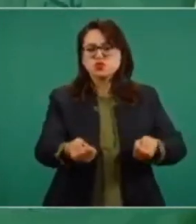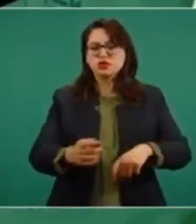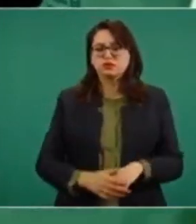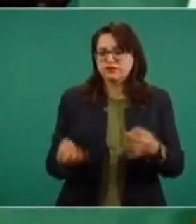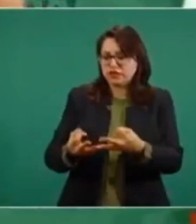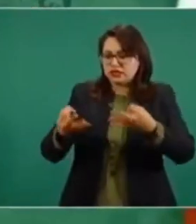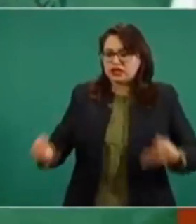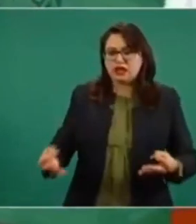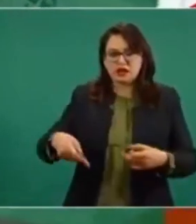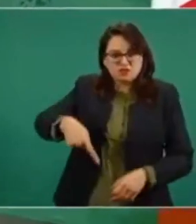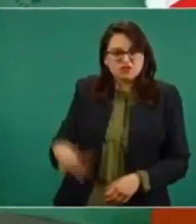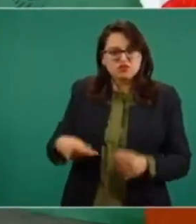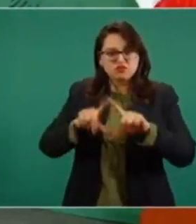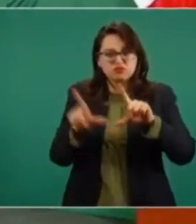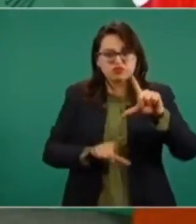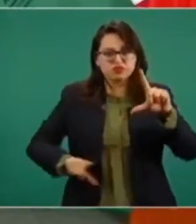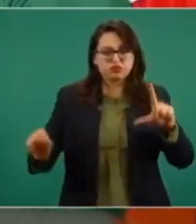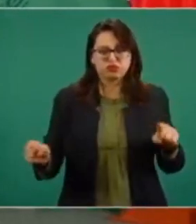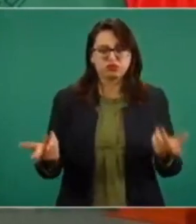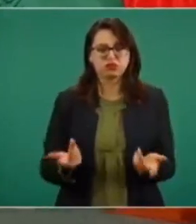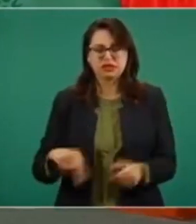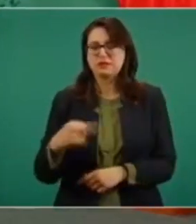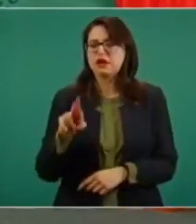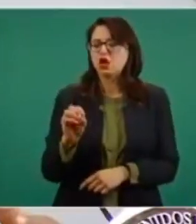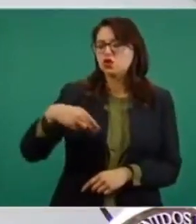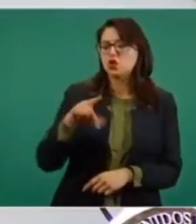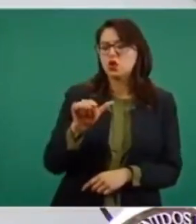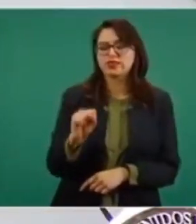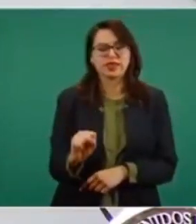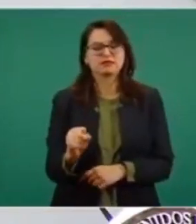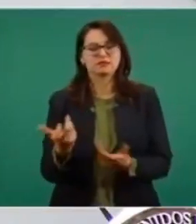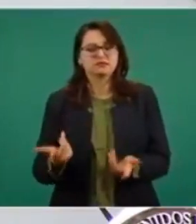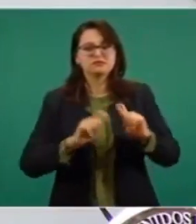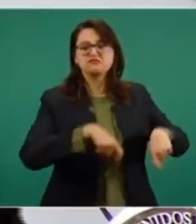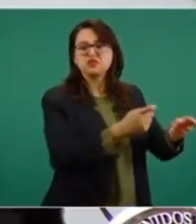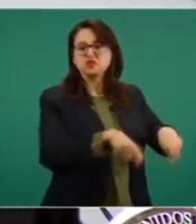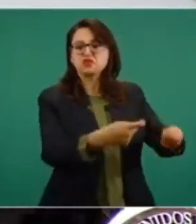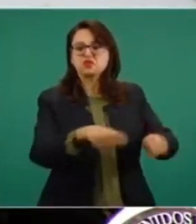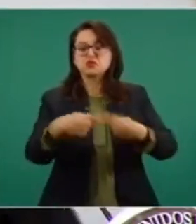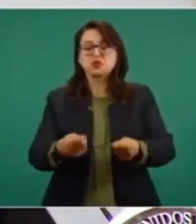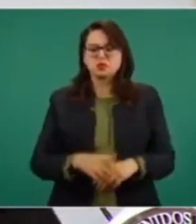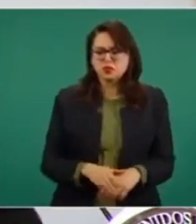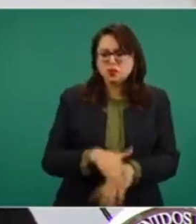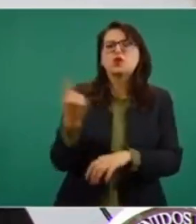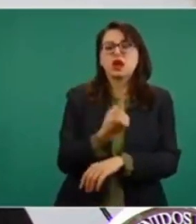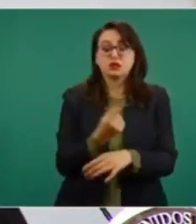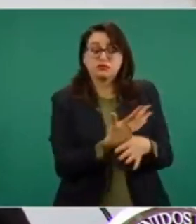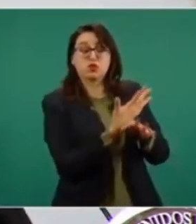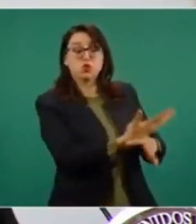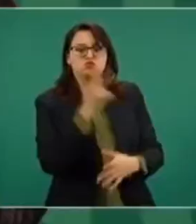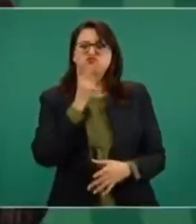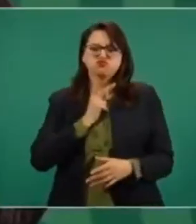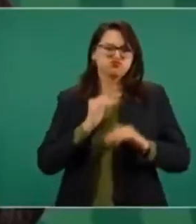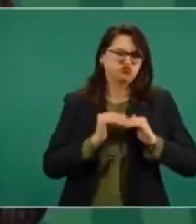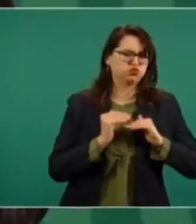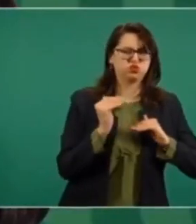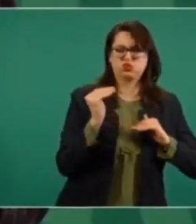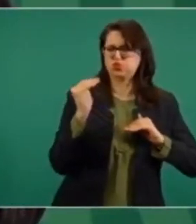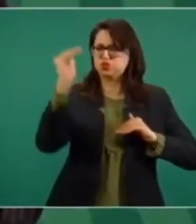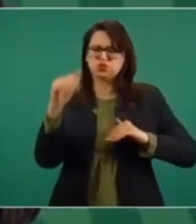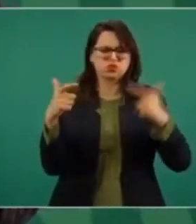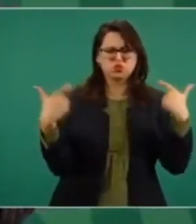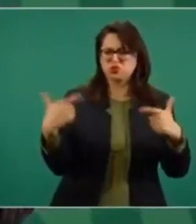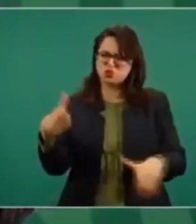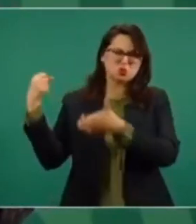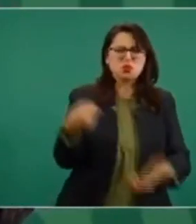áreas definidas, las famosas rondas, y se suponía que de esa manera iba a la producción petrolera, iba a llegar la inversión extranjera